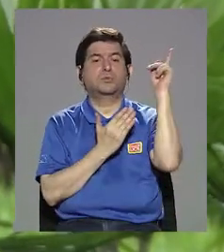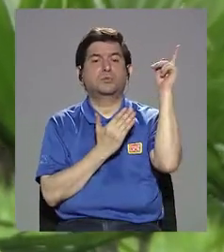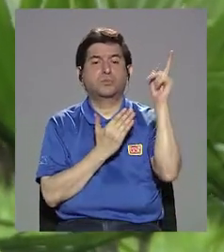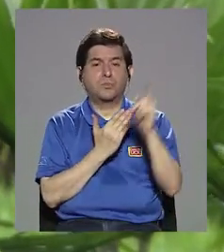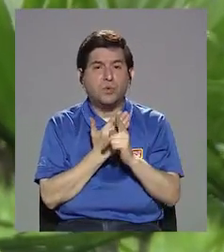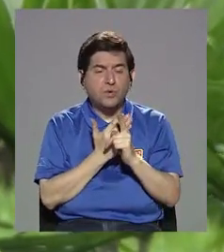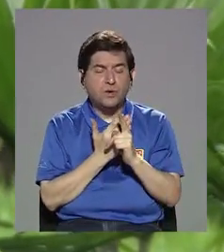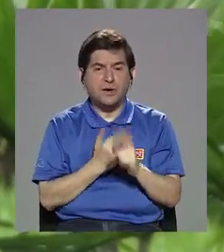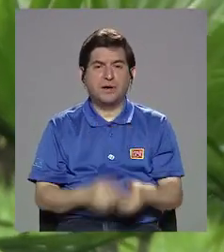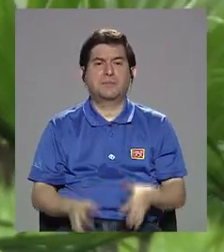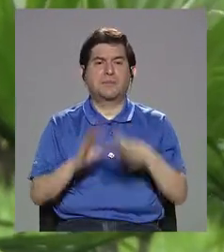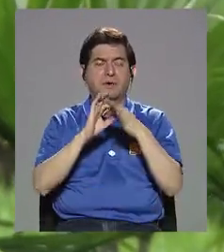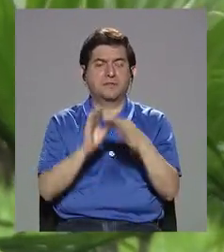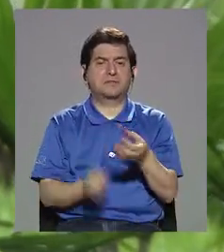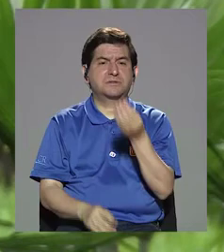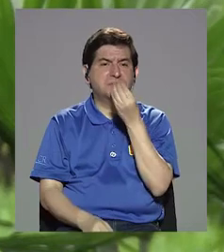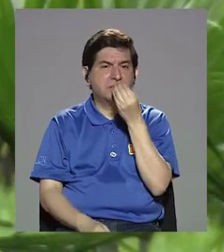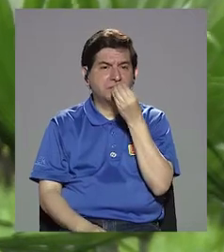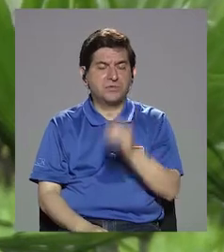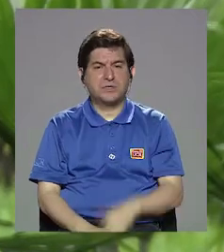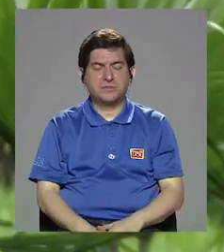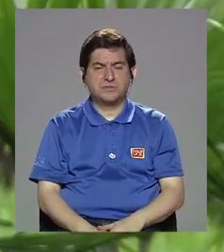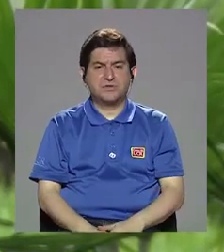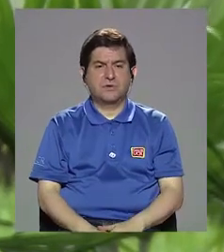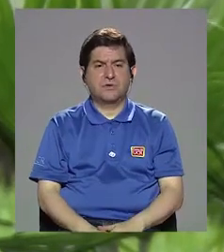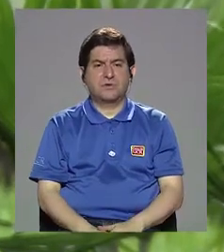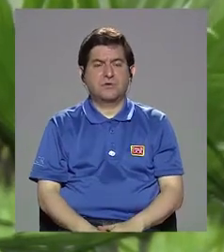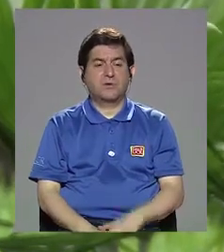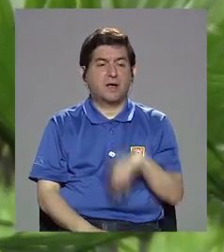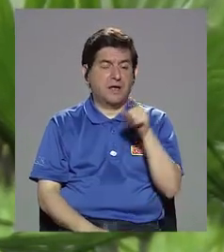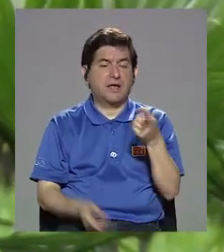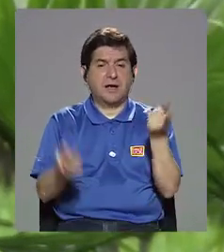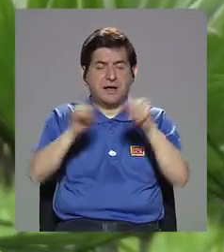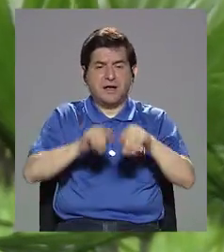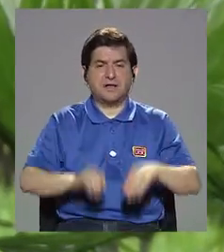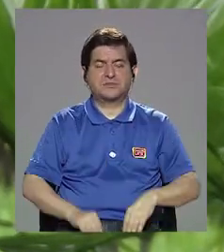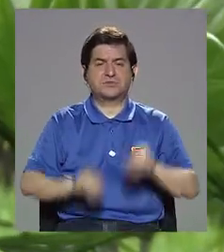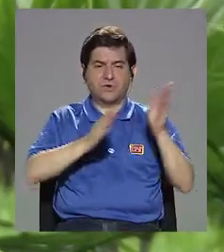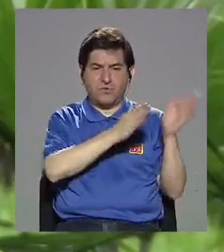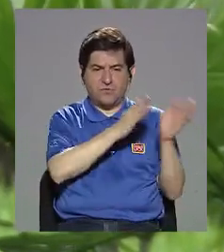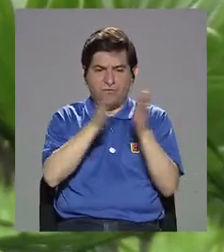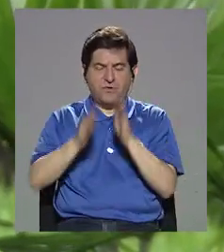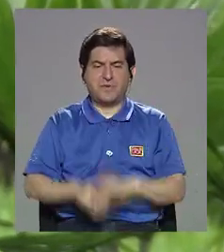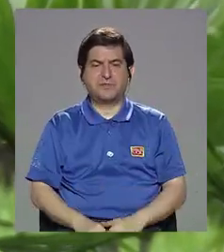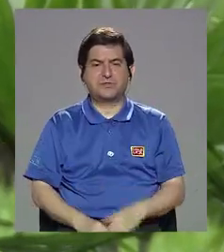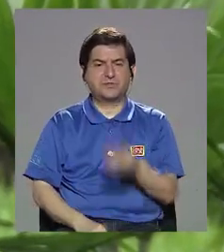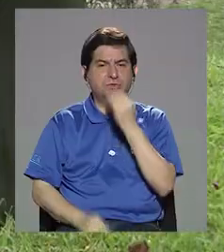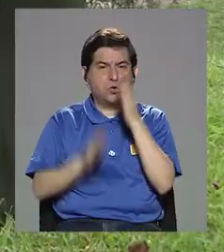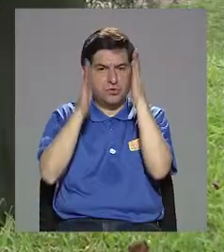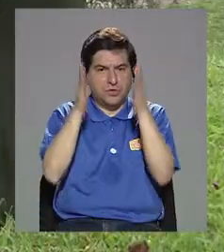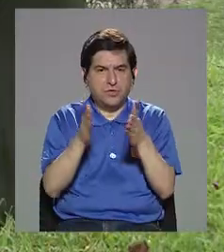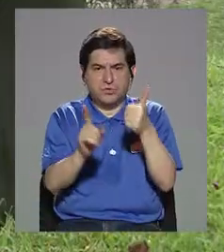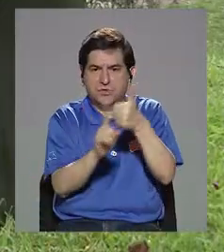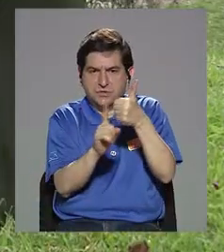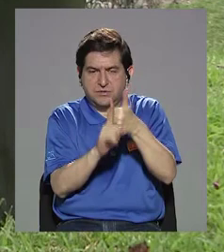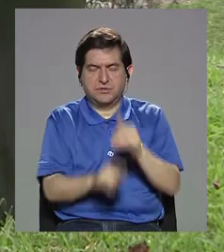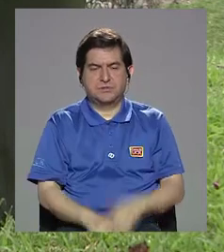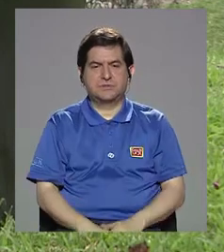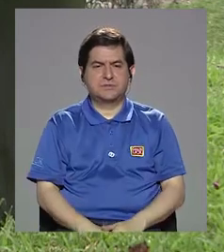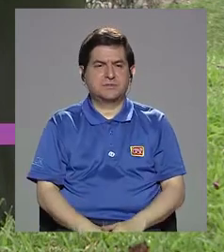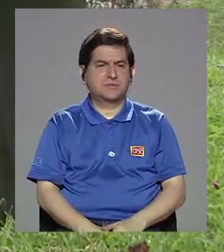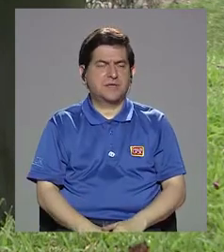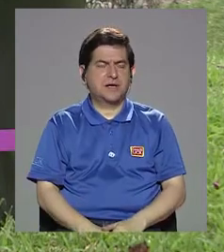programas de nutrición, de la educación del nutricionista. Entonces, a corto plazo, por ejemplo,